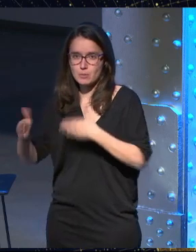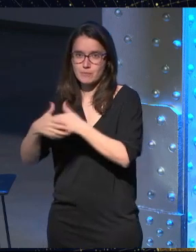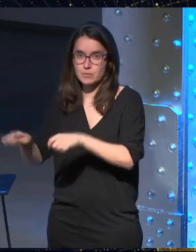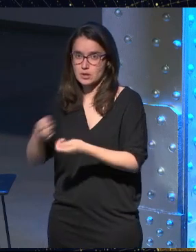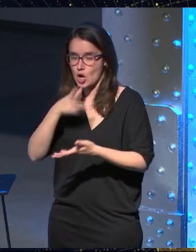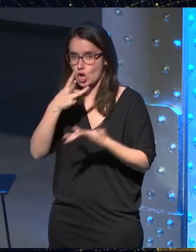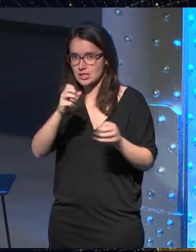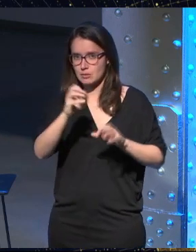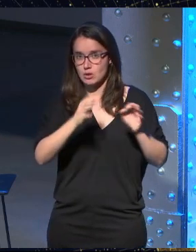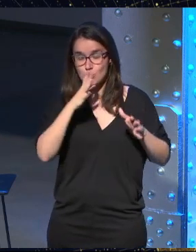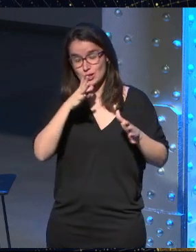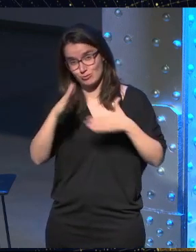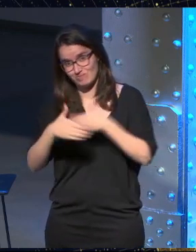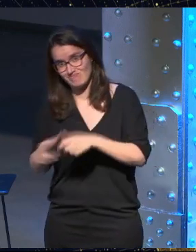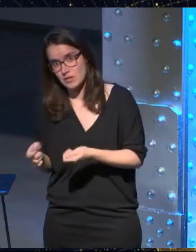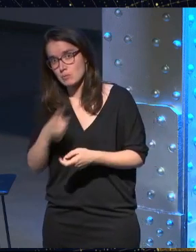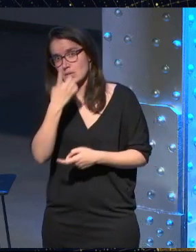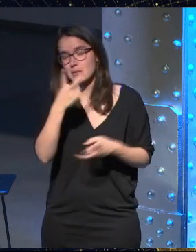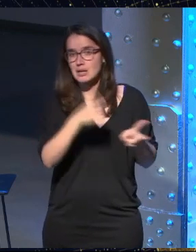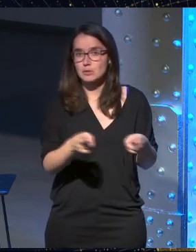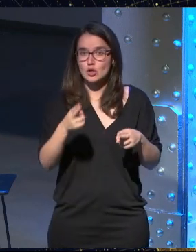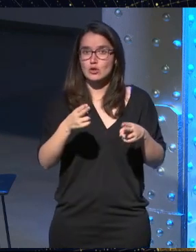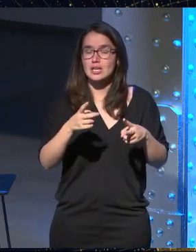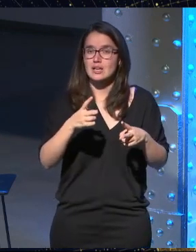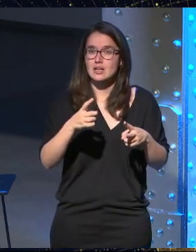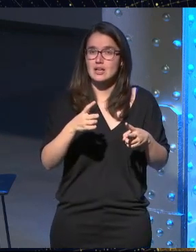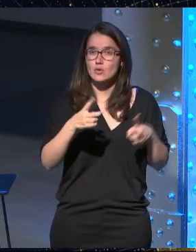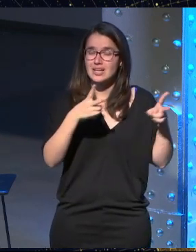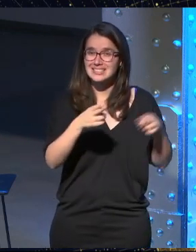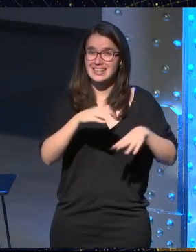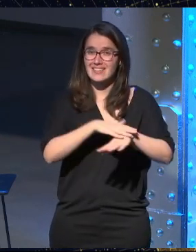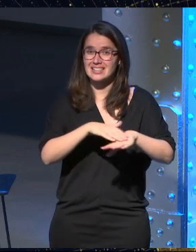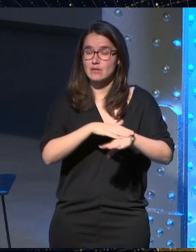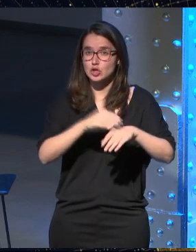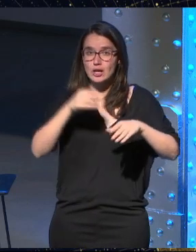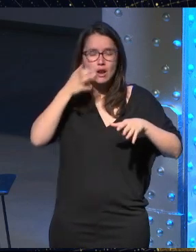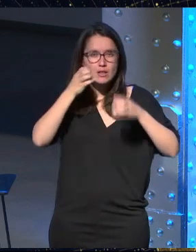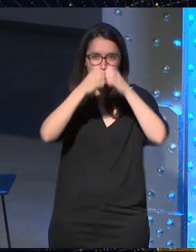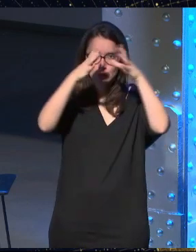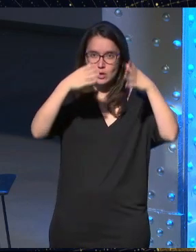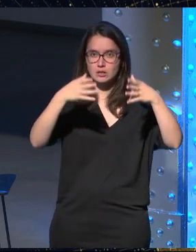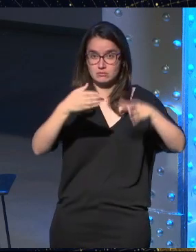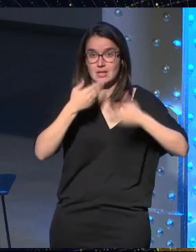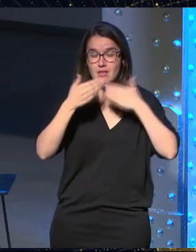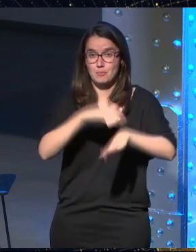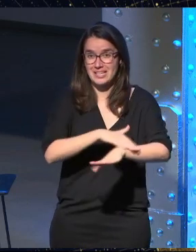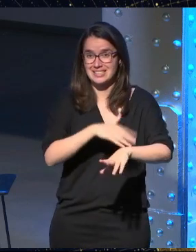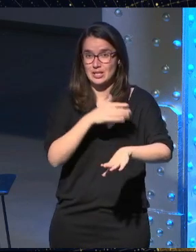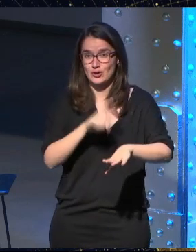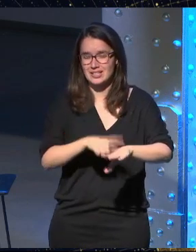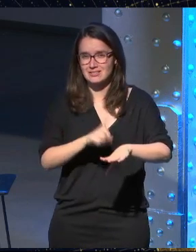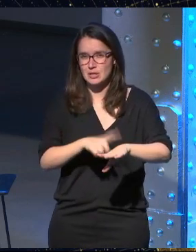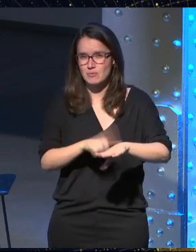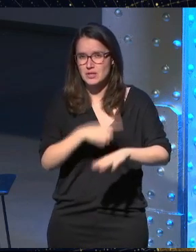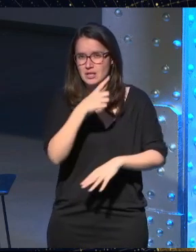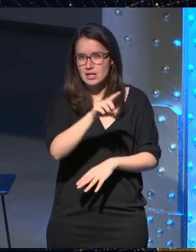% el primer episodio como os decía de una serie de televisión en realidad virtual con el Ministerio del Tiempo y las más de